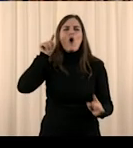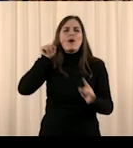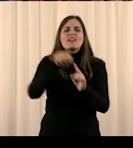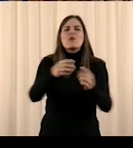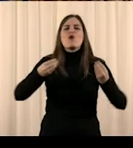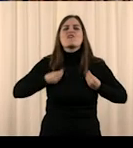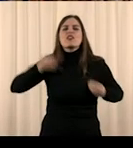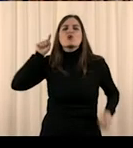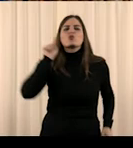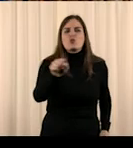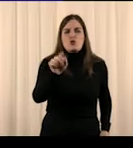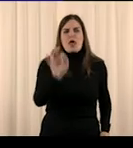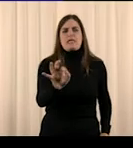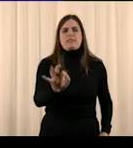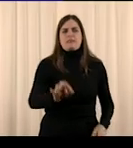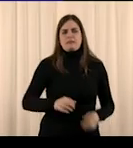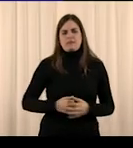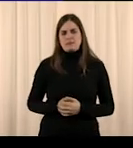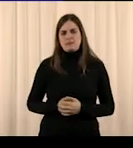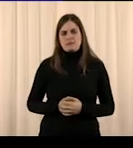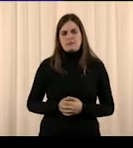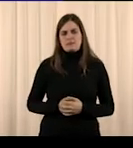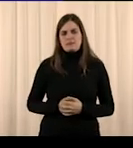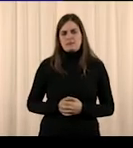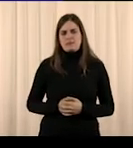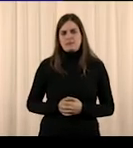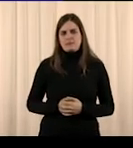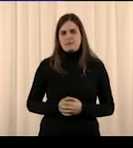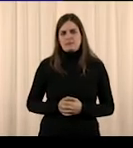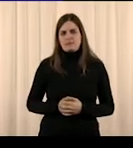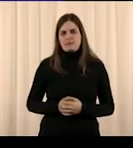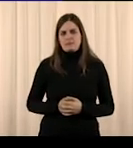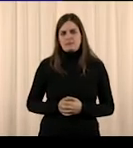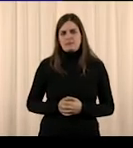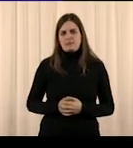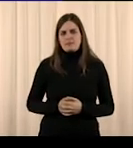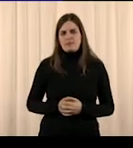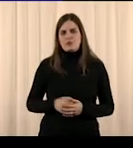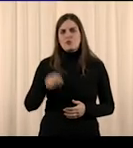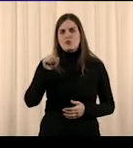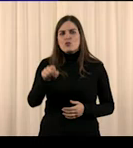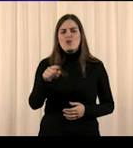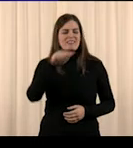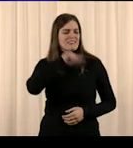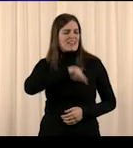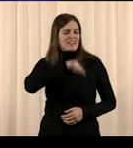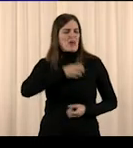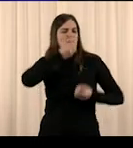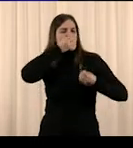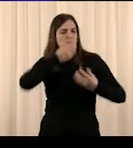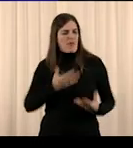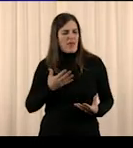Esa es nuestra misión en la vida. Esa nuestra misión en la vida. Sentirse bien porque estás en paz.